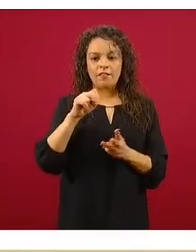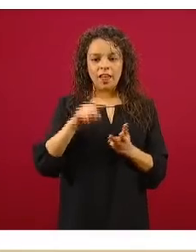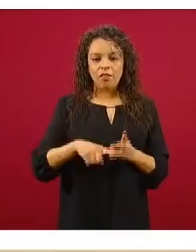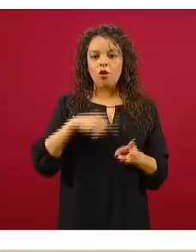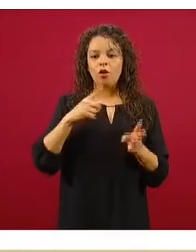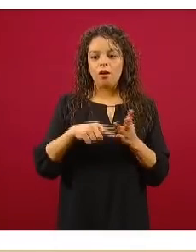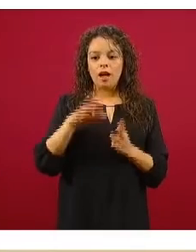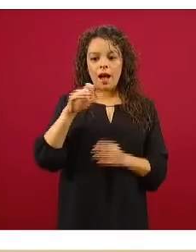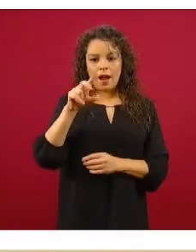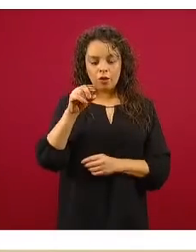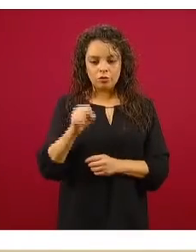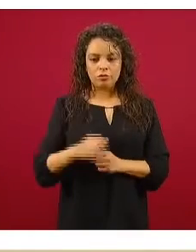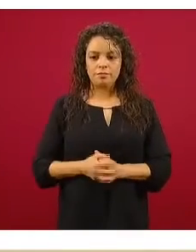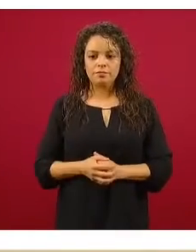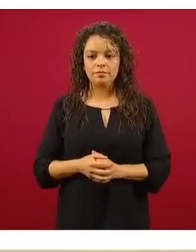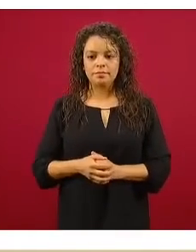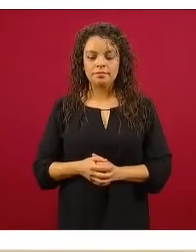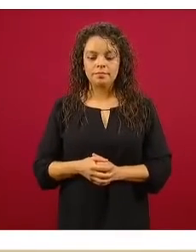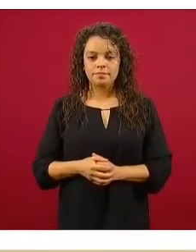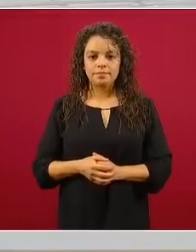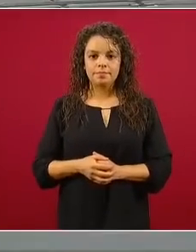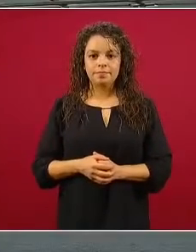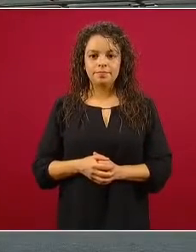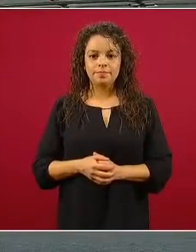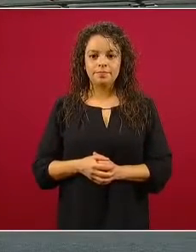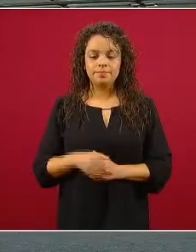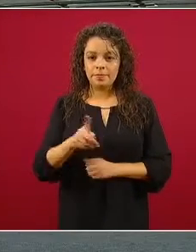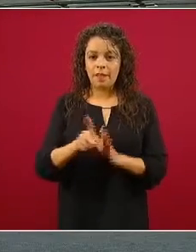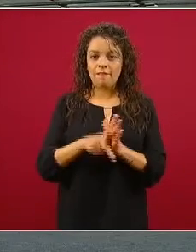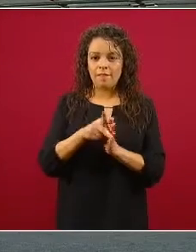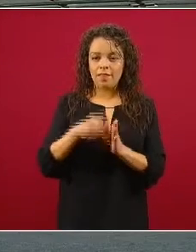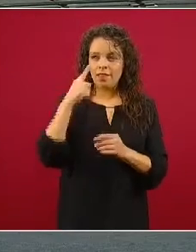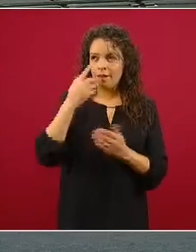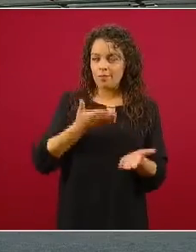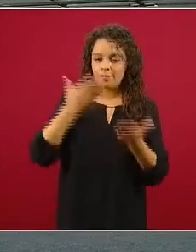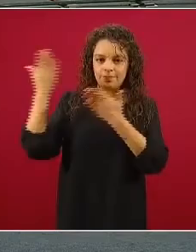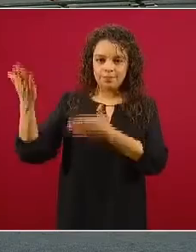solidaridad empresarial. Pueden poner el video, por favor.